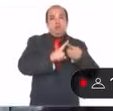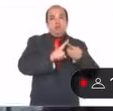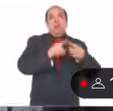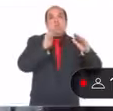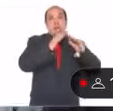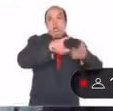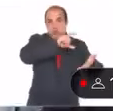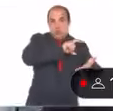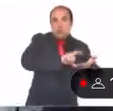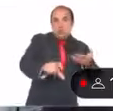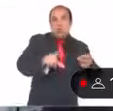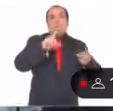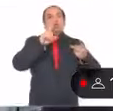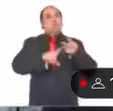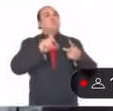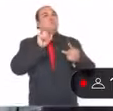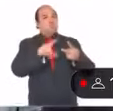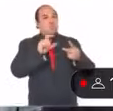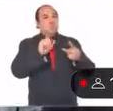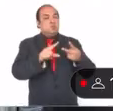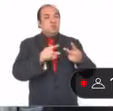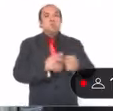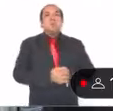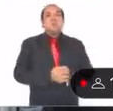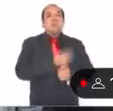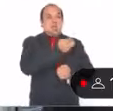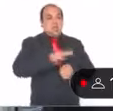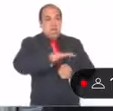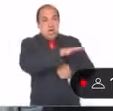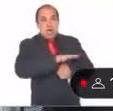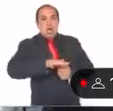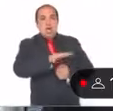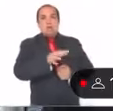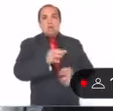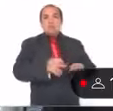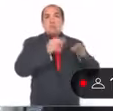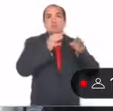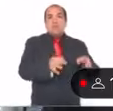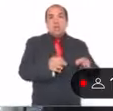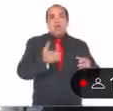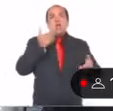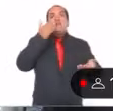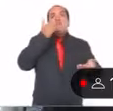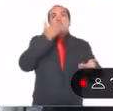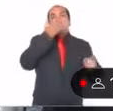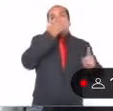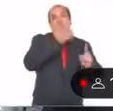la vivienda, sino también para que estos espacios sean adecuados para el desarrollo